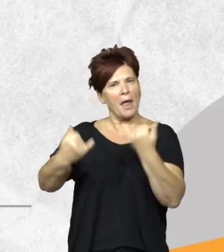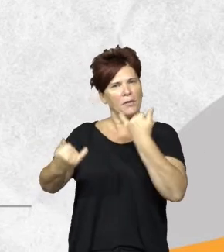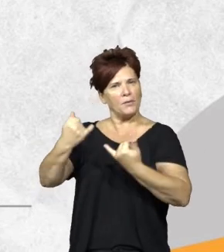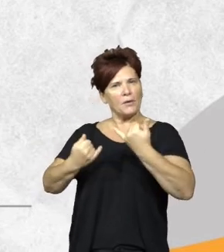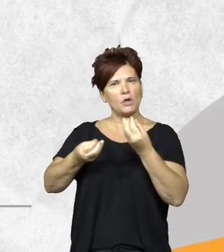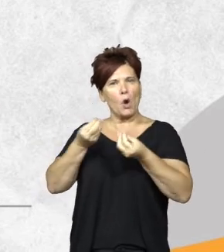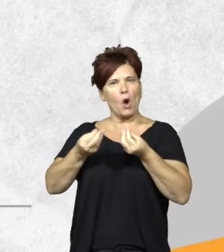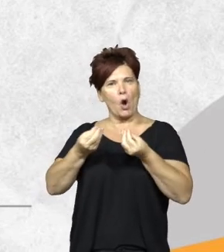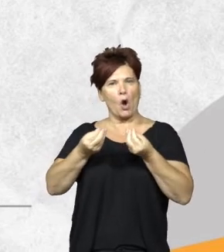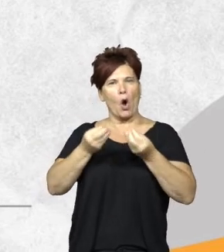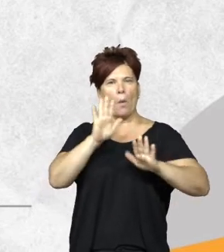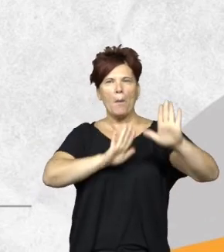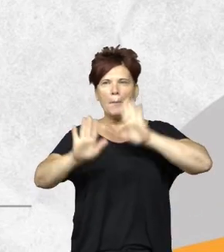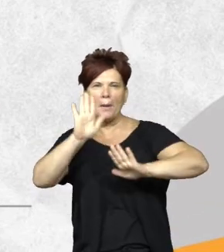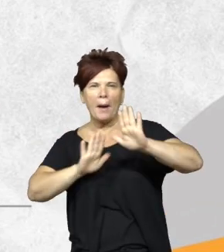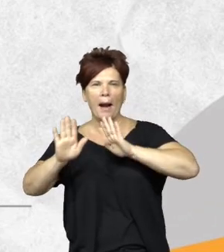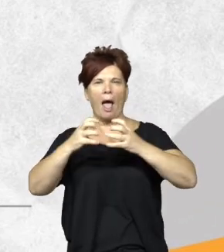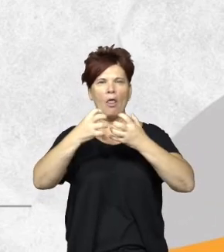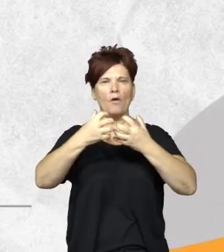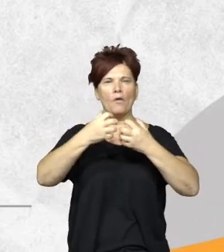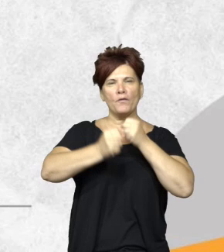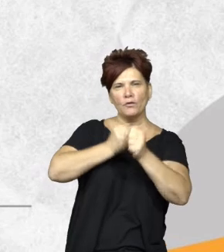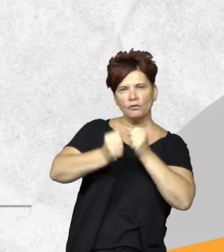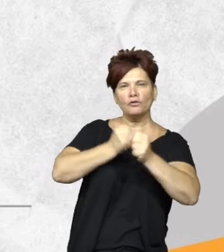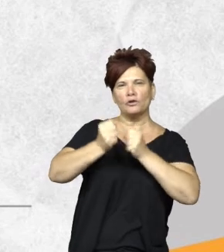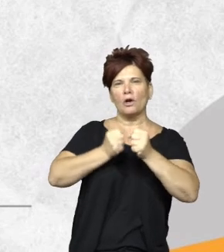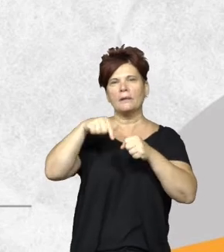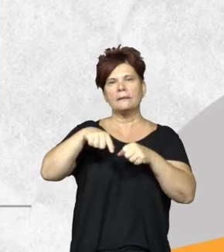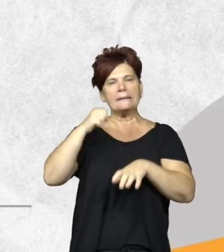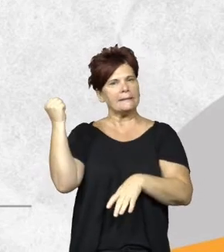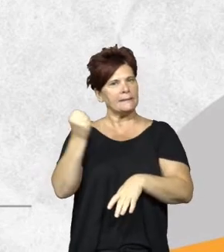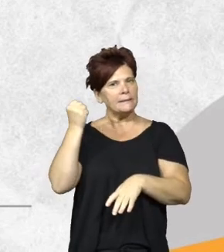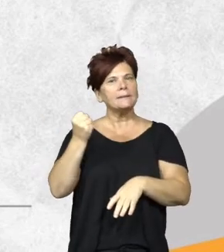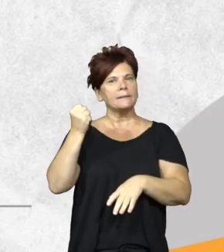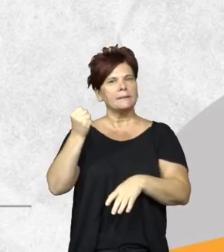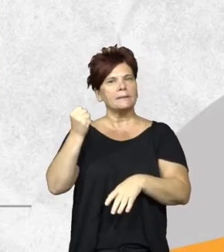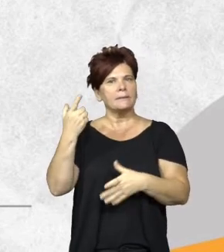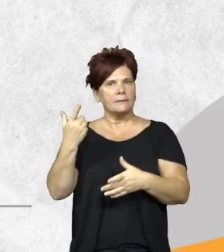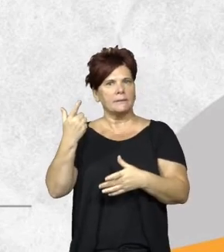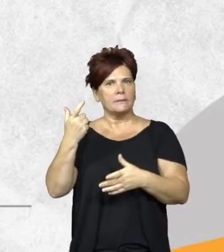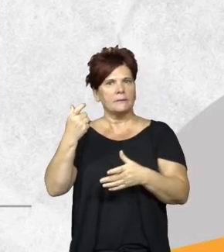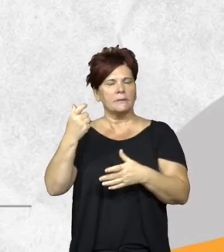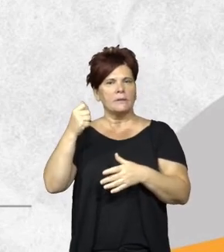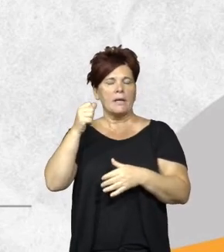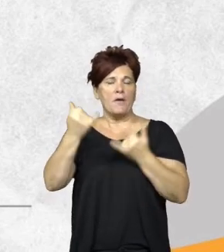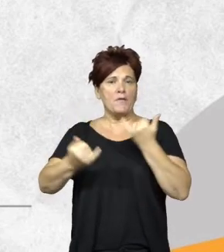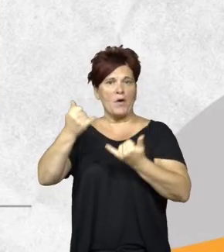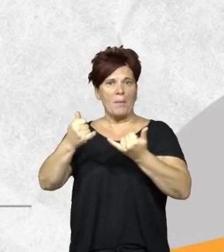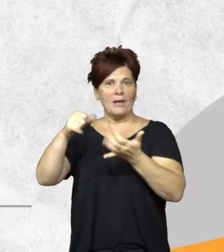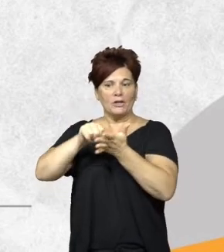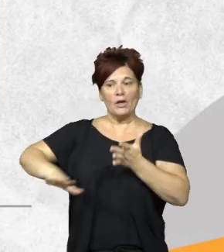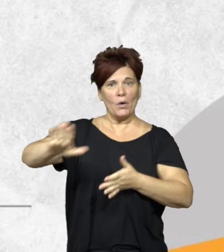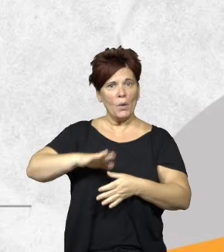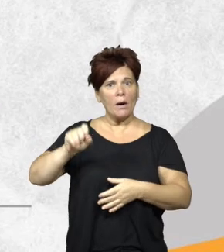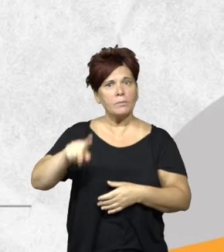composición sobre la estructura y función y esto es fundamentalmente a partir de datos de campo de muestras que se